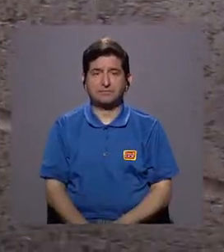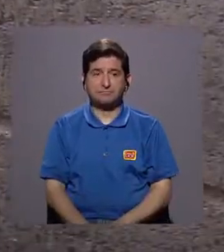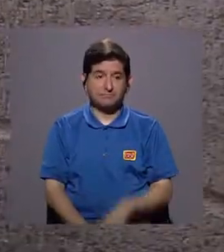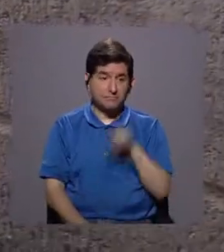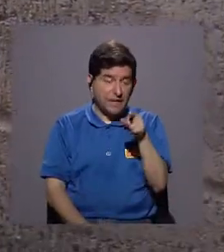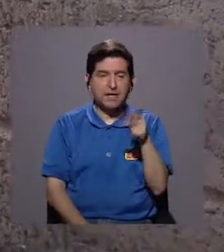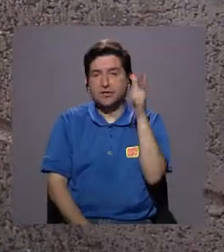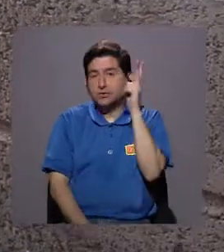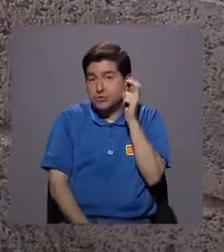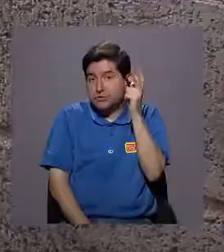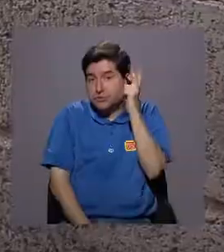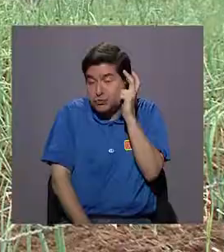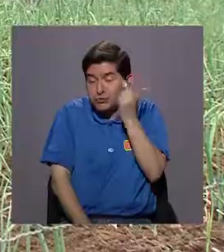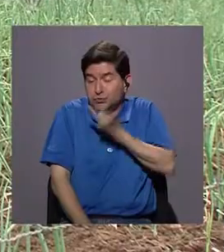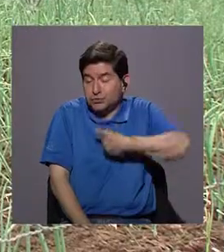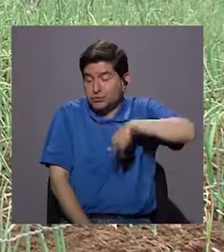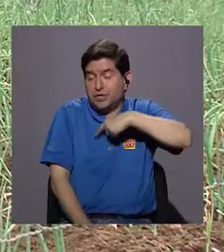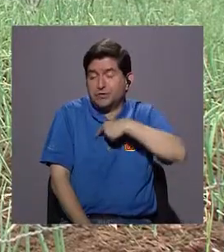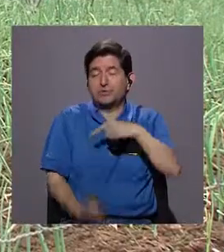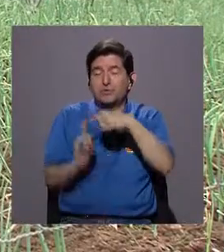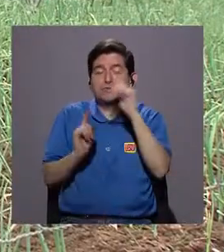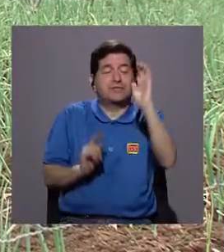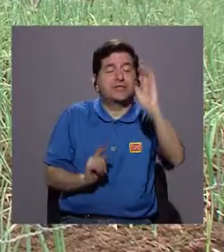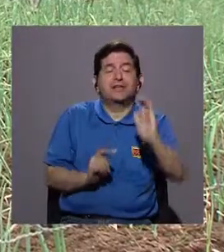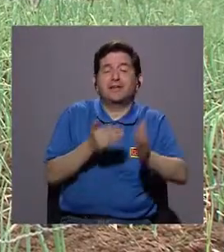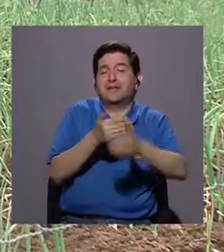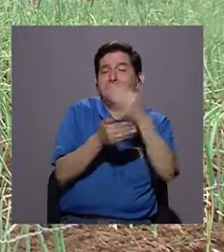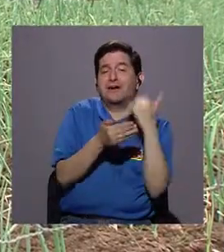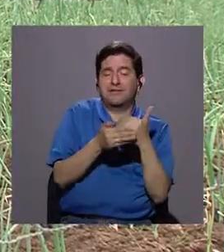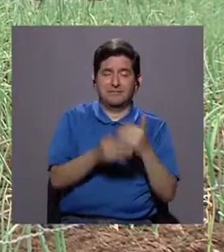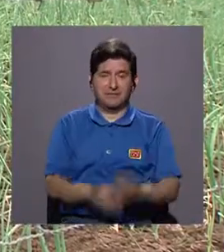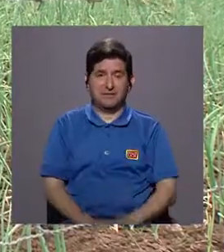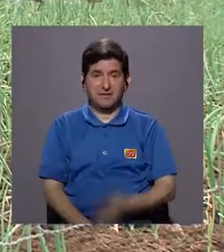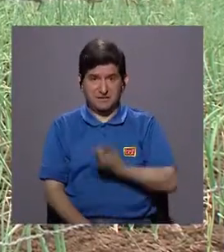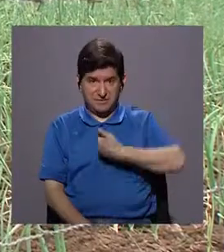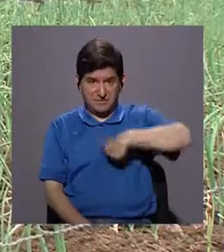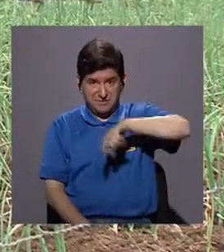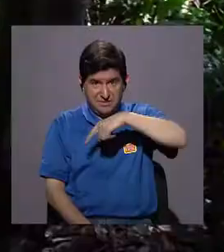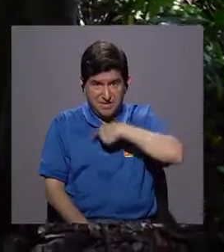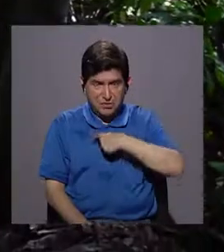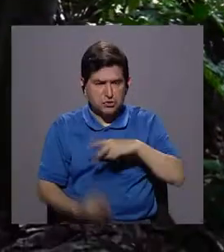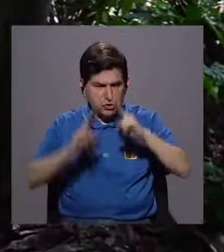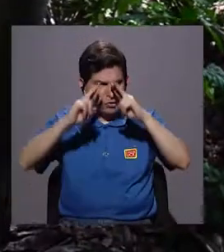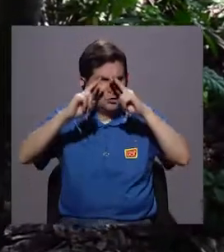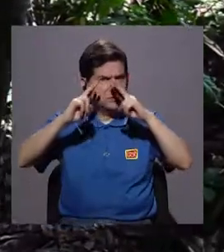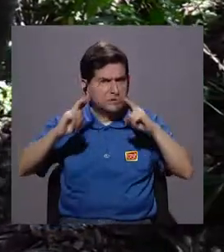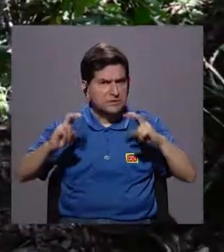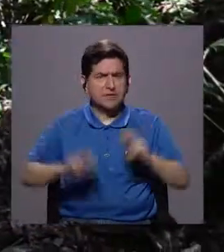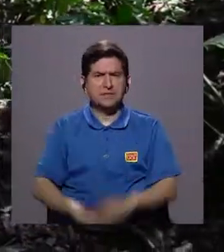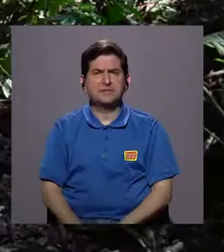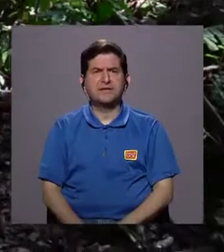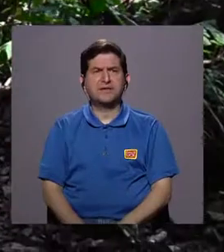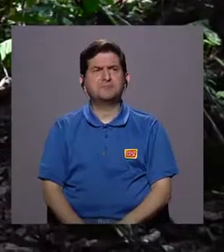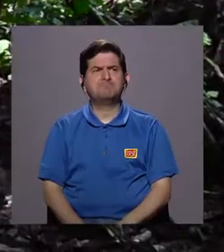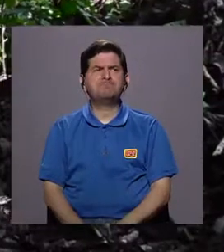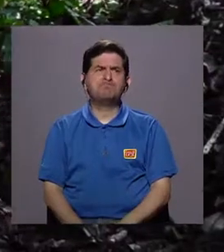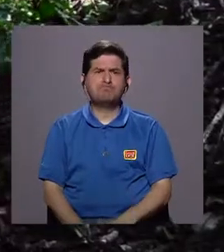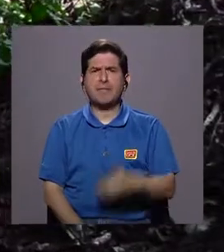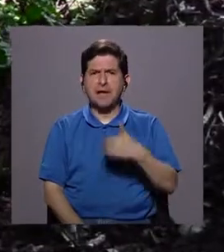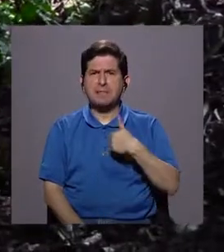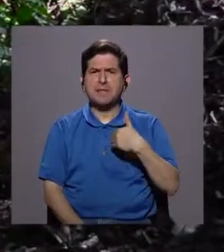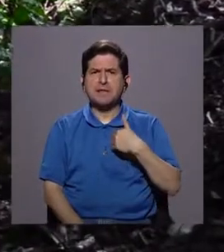lo que hemos escuchado nosotros desde que estamos pequeños. Y si nosotros hacemos un análisis, tiene su